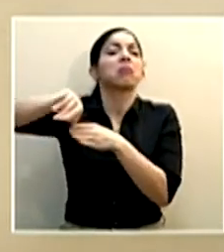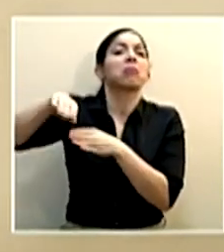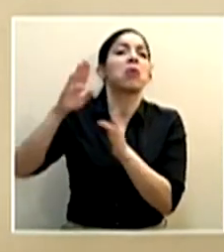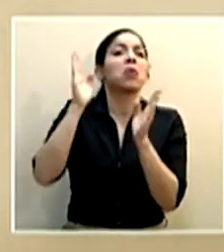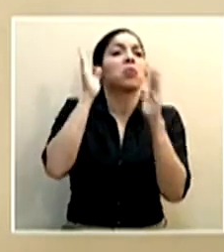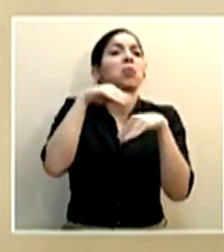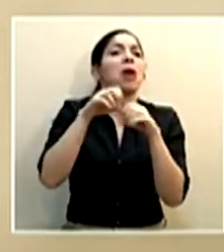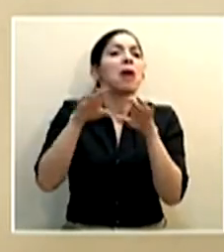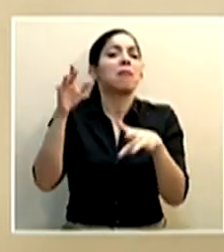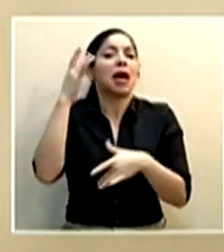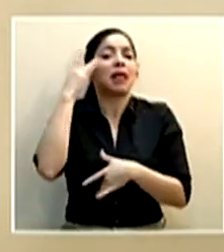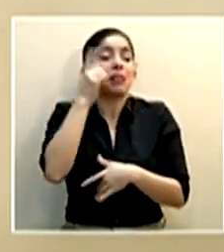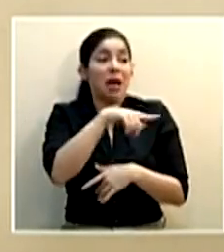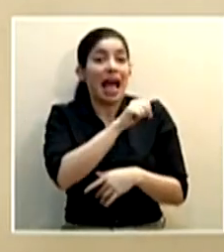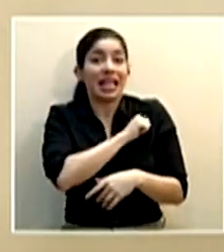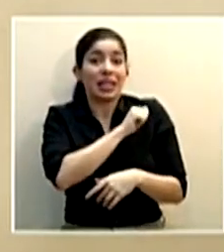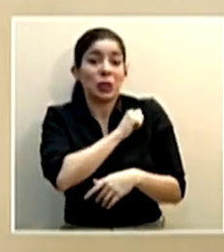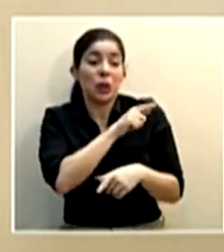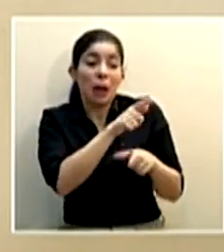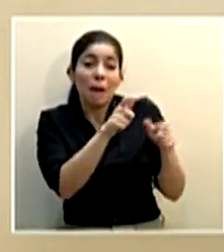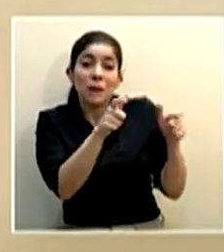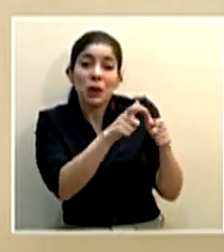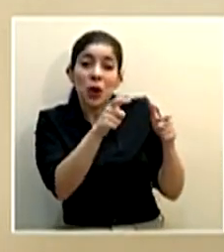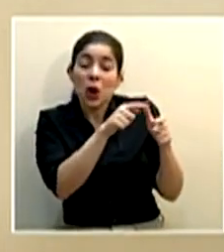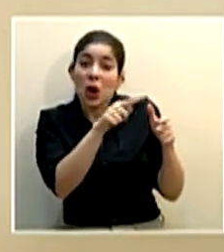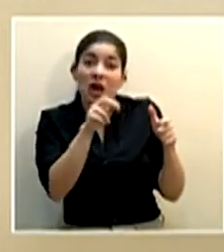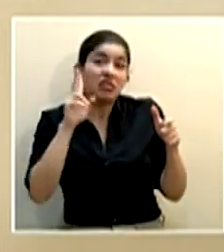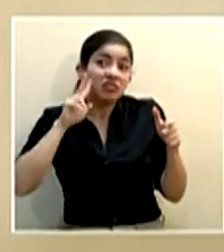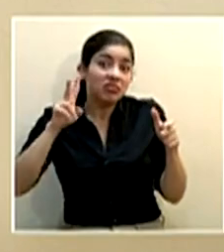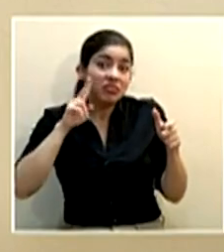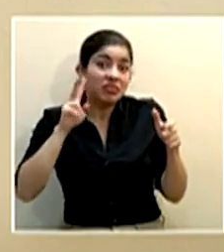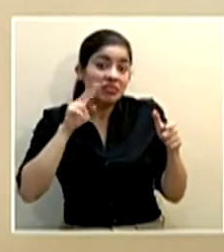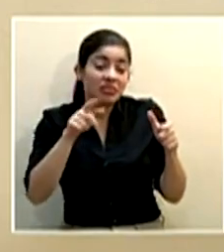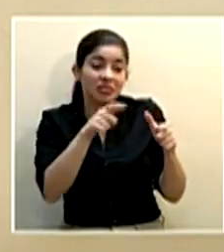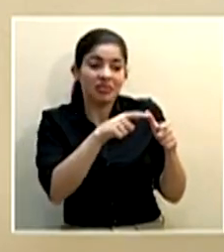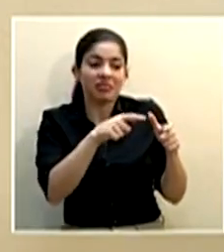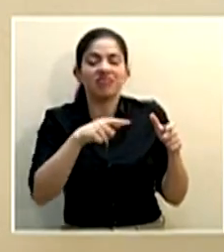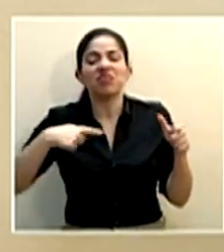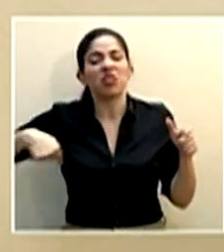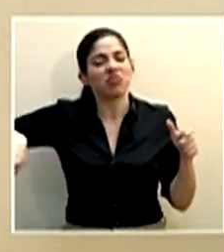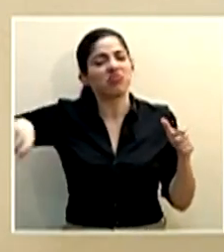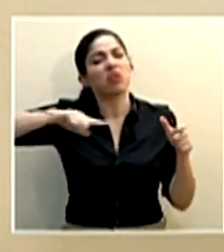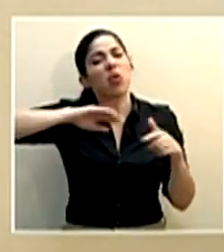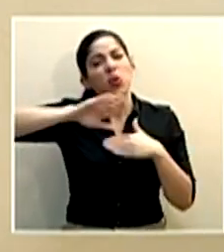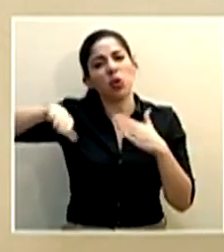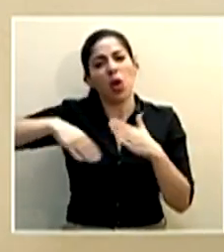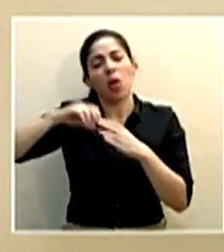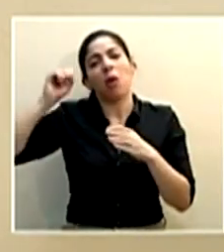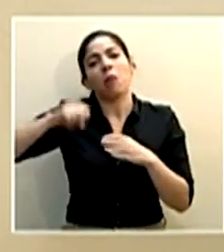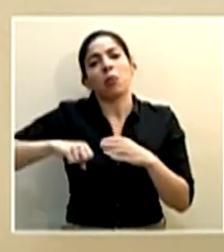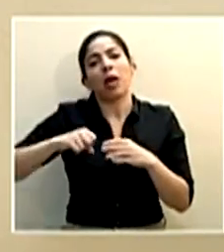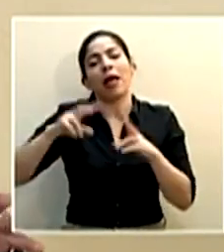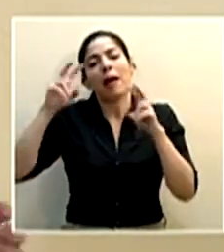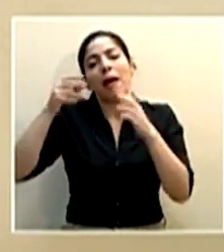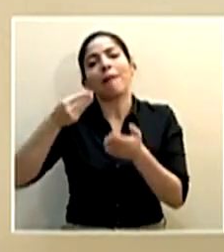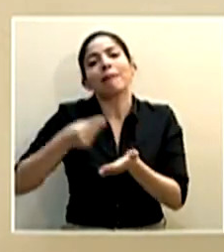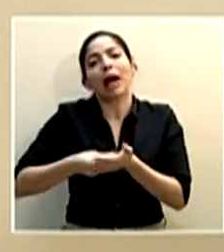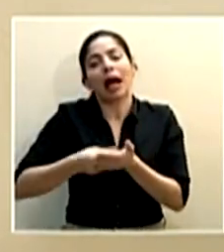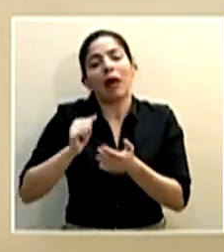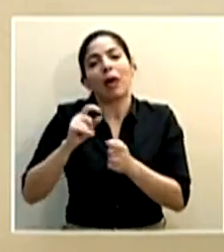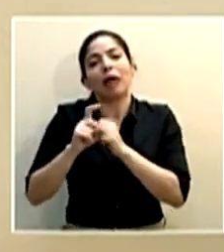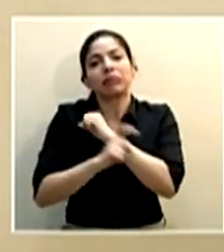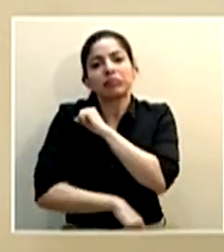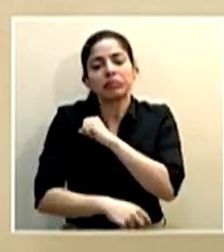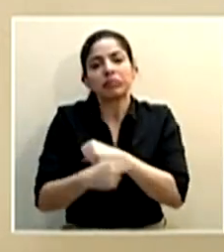pandemia por esos pocos que no hacen esa conciencia todos pueden pagar el precio de tener que regresar